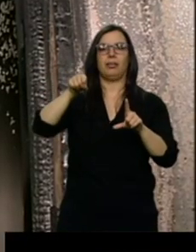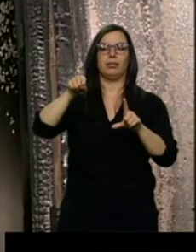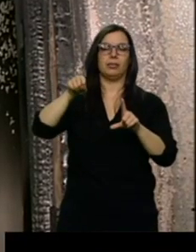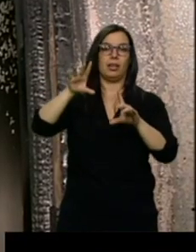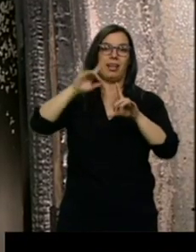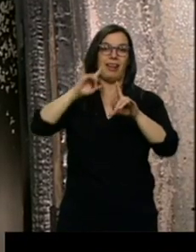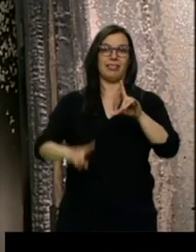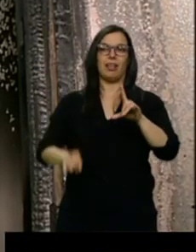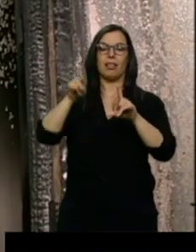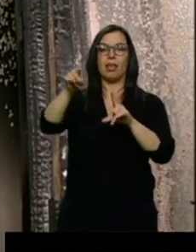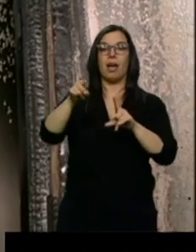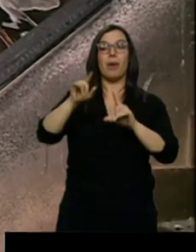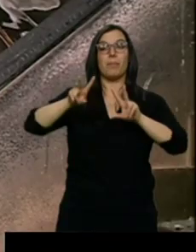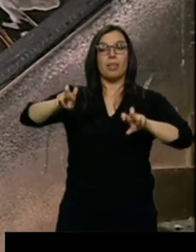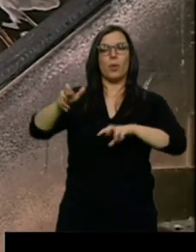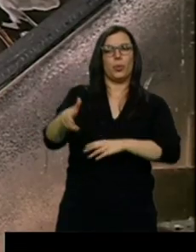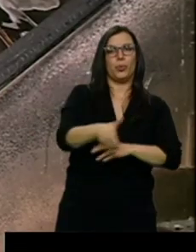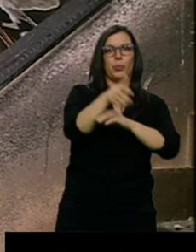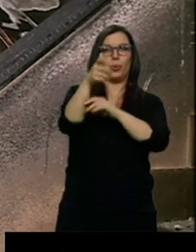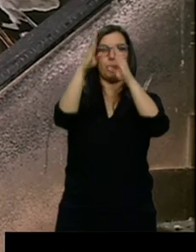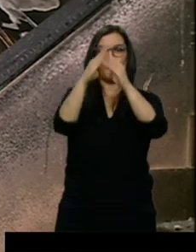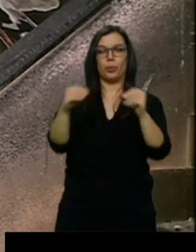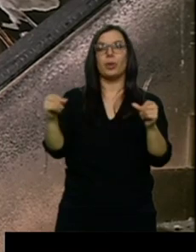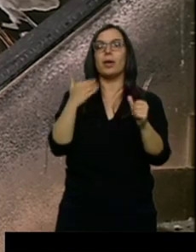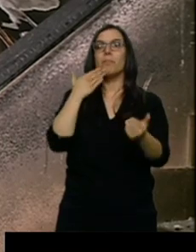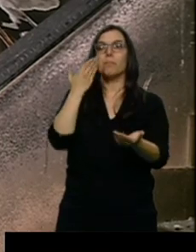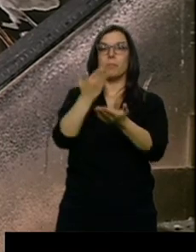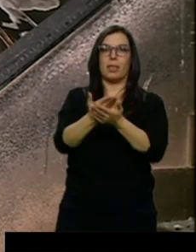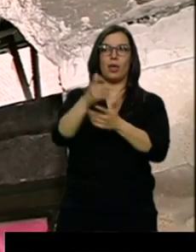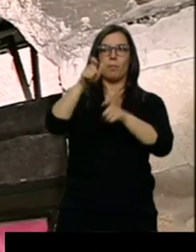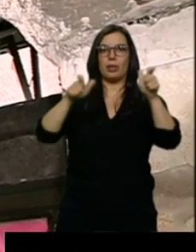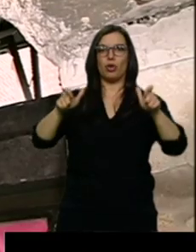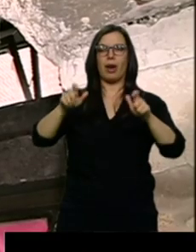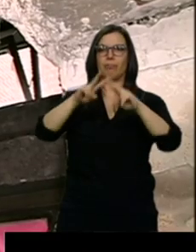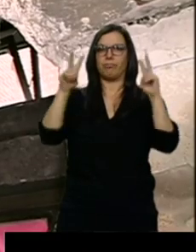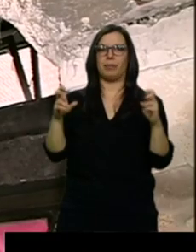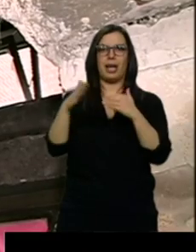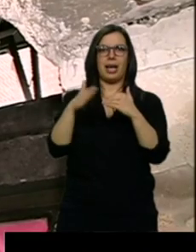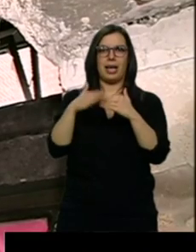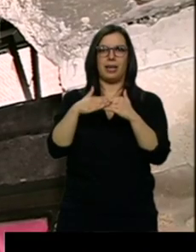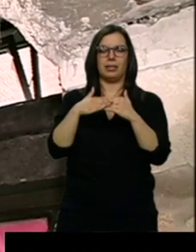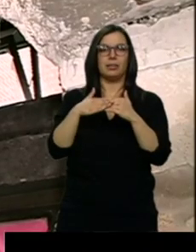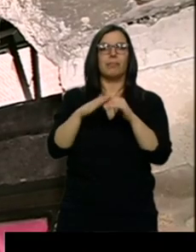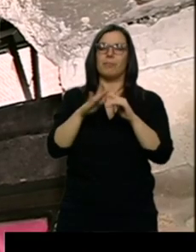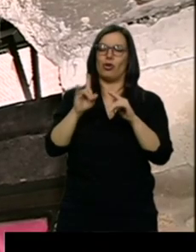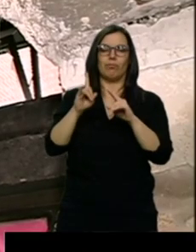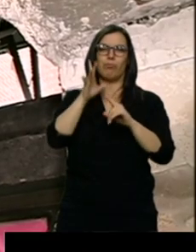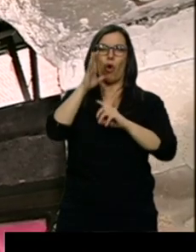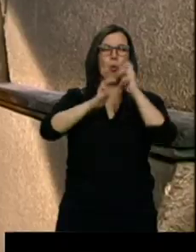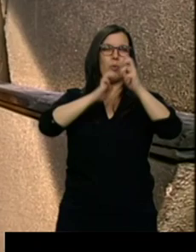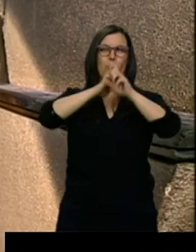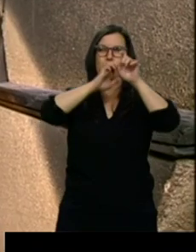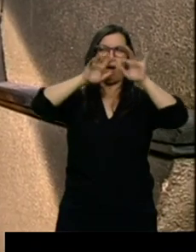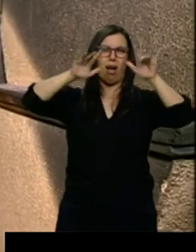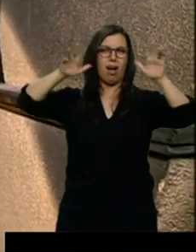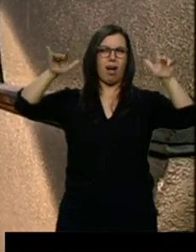extinguían el fuego, los bomberos pidieron a los vecinos que se quedaran en sus casas, pero ya era tarde. El humo, que se extendió rápidamente, había entrado